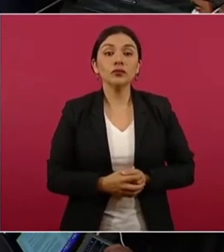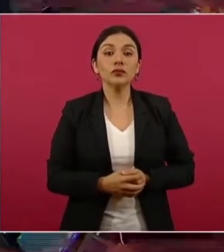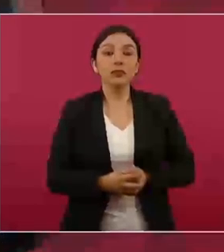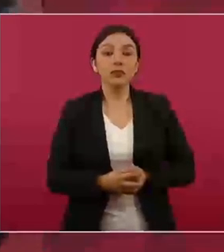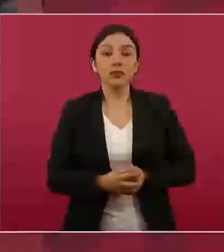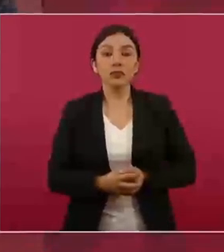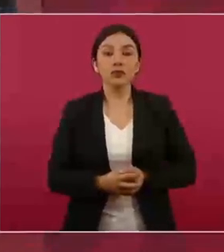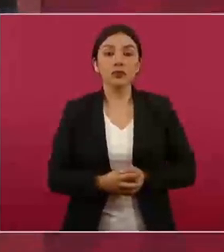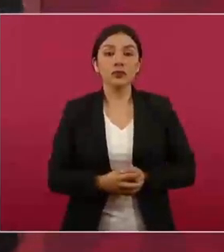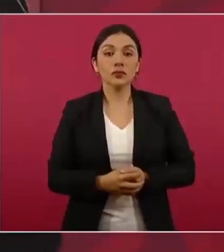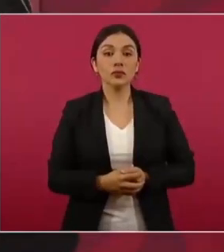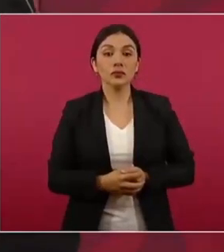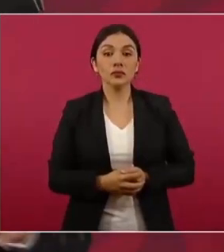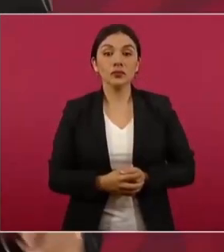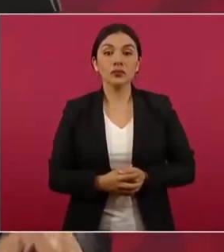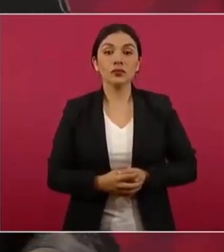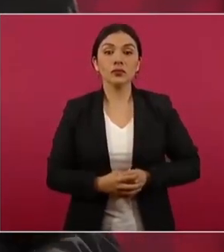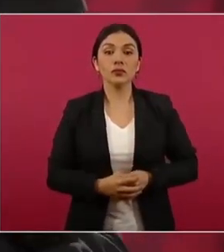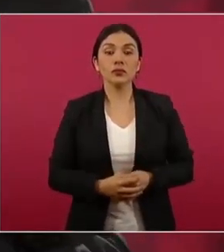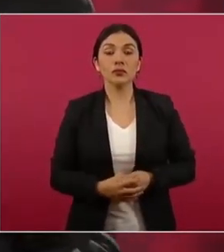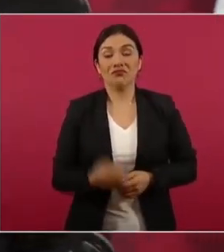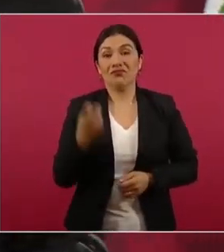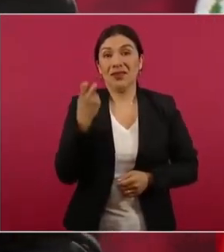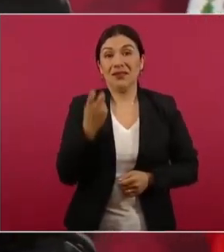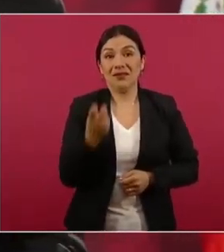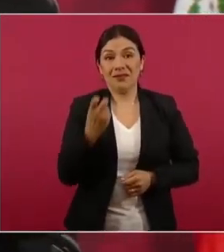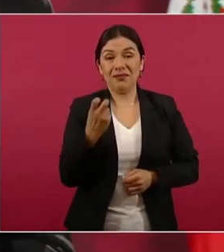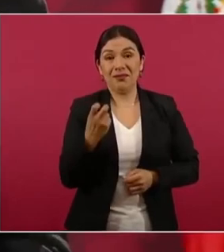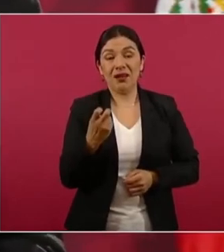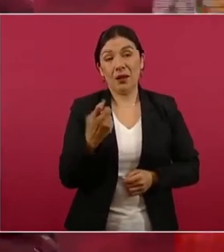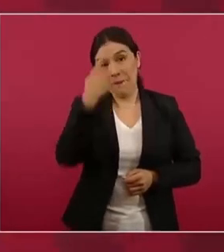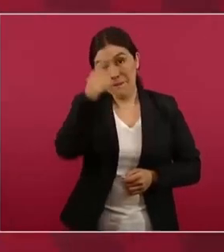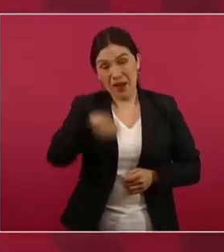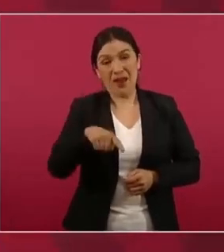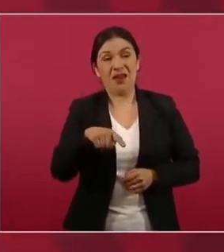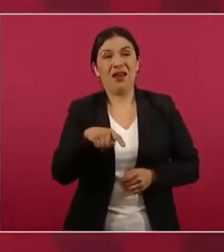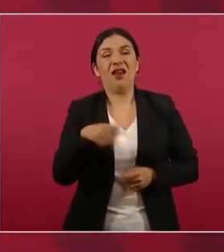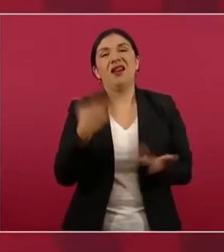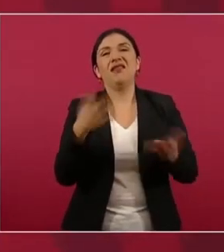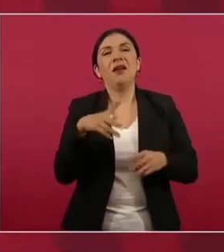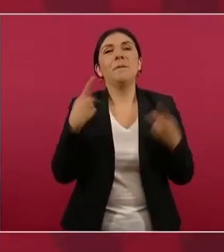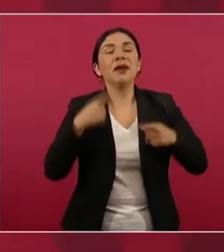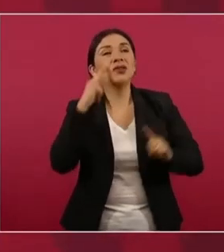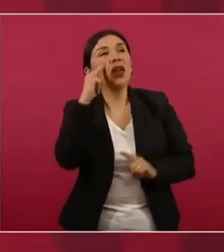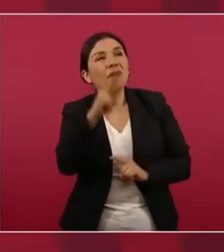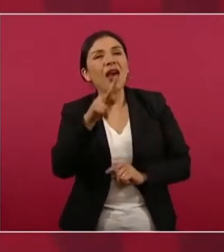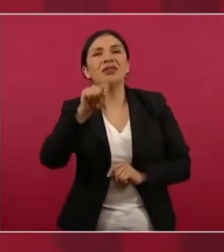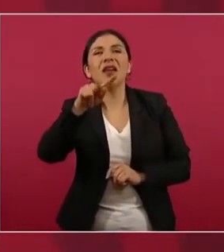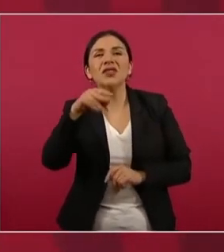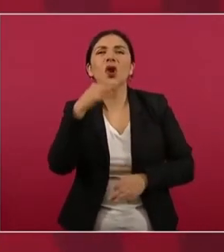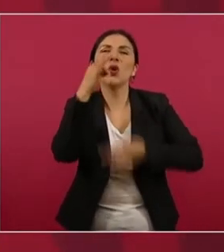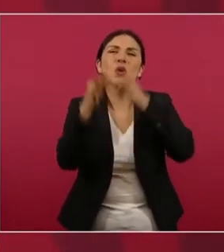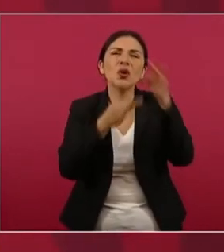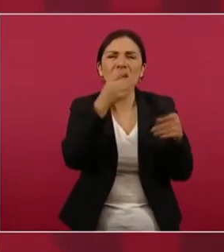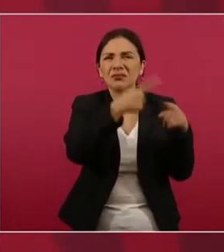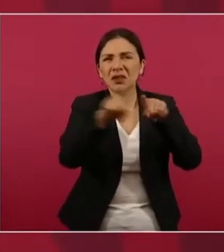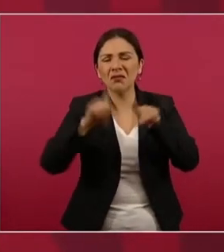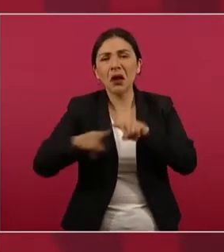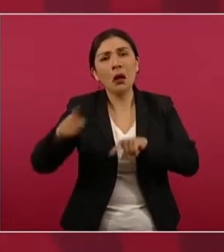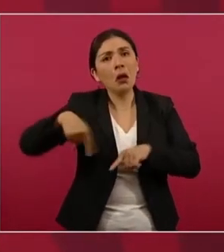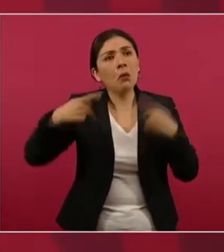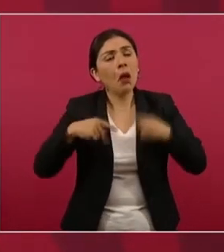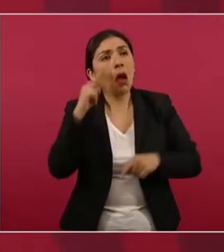en términos mediáticos le funcionó,